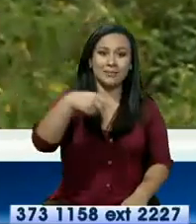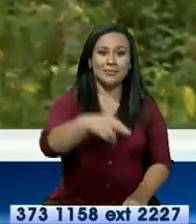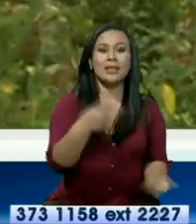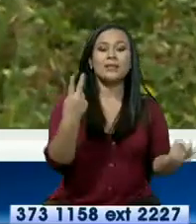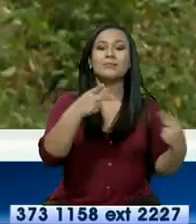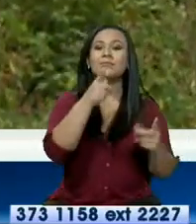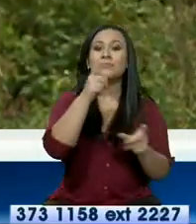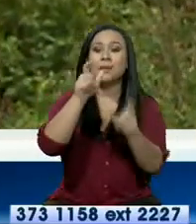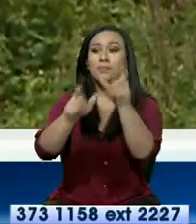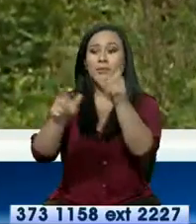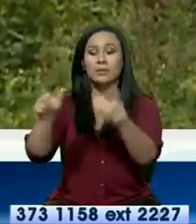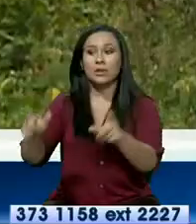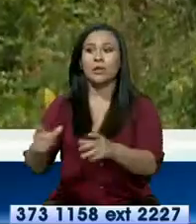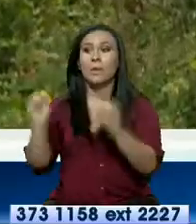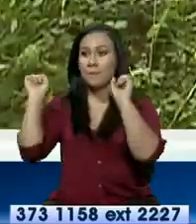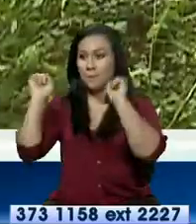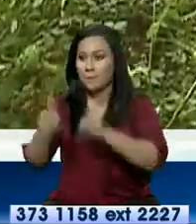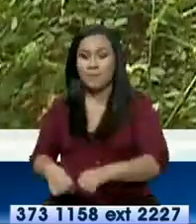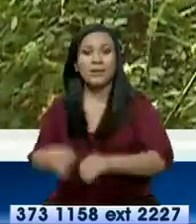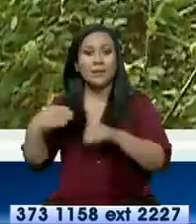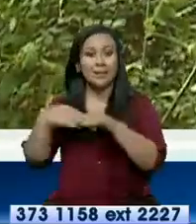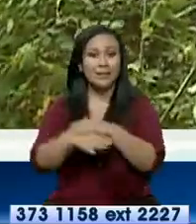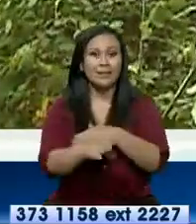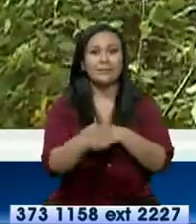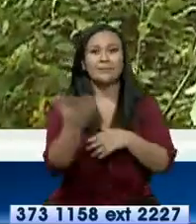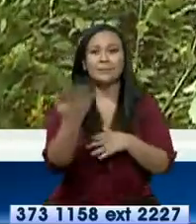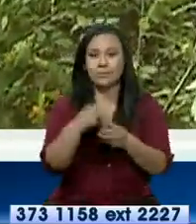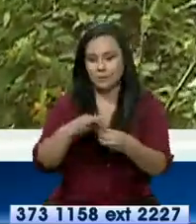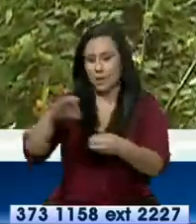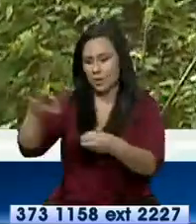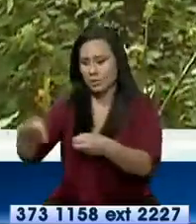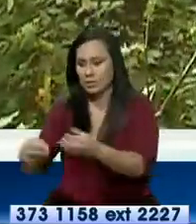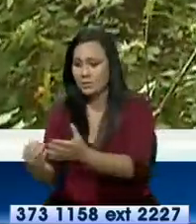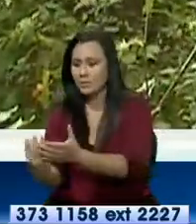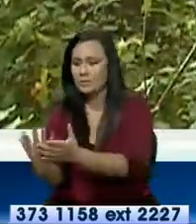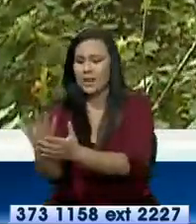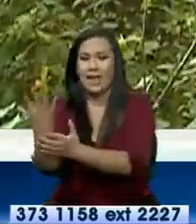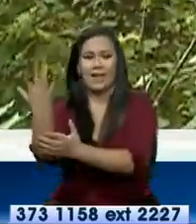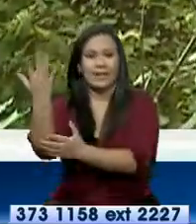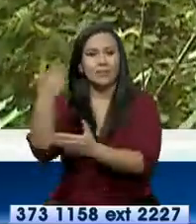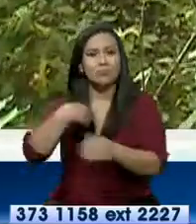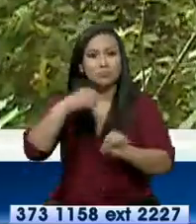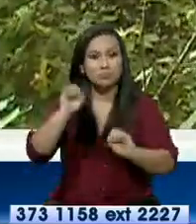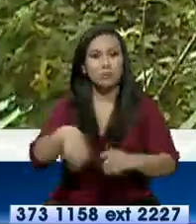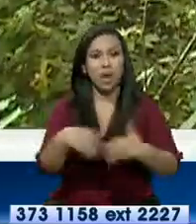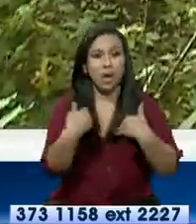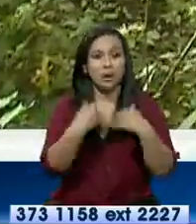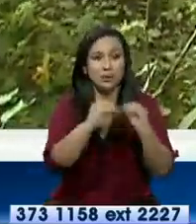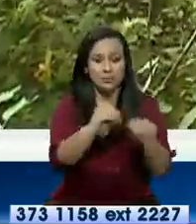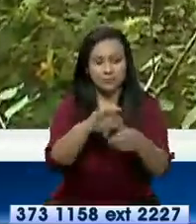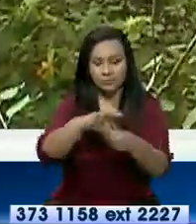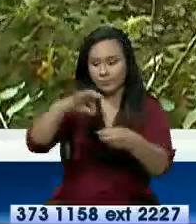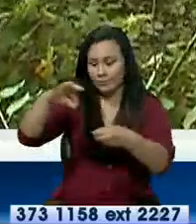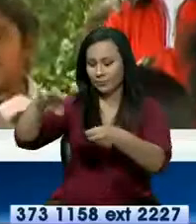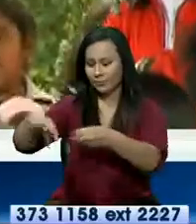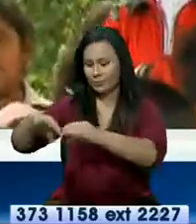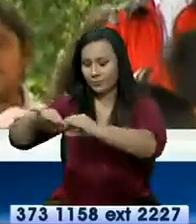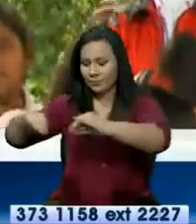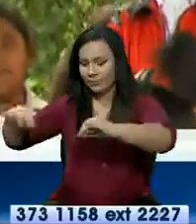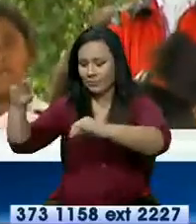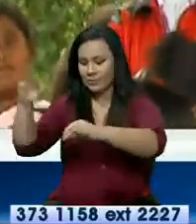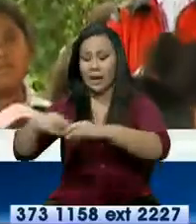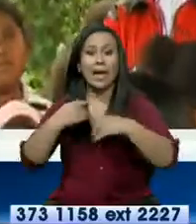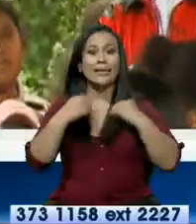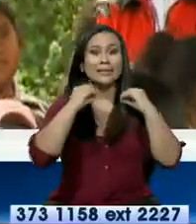las personas que vienen pueden hacer el repoblamiento, sembrar una planta. El atractivo más fuerte que tiene es la